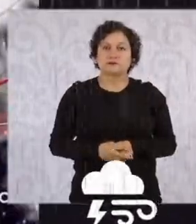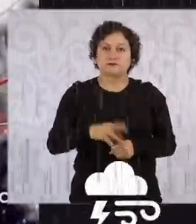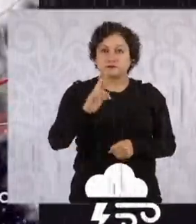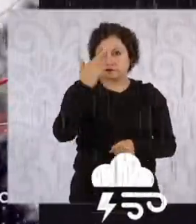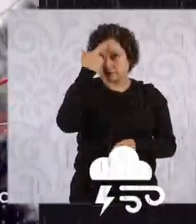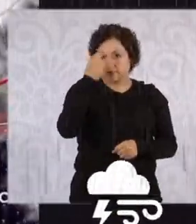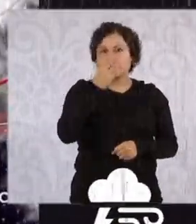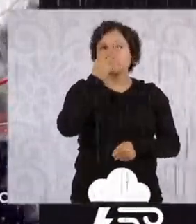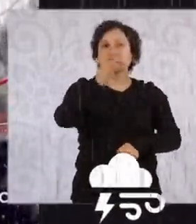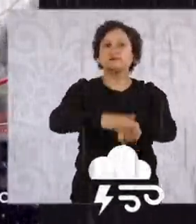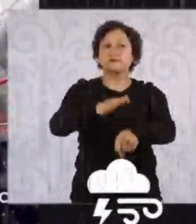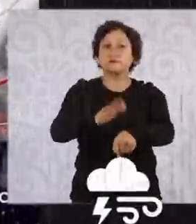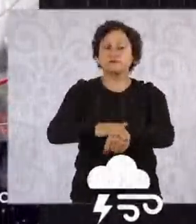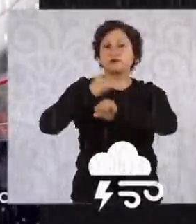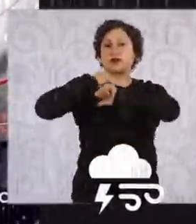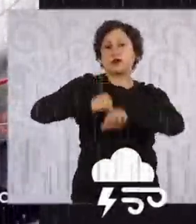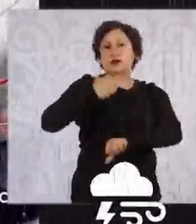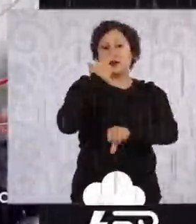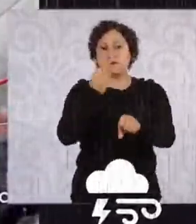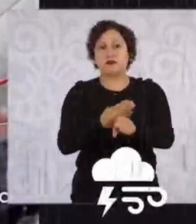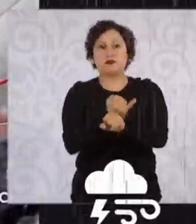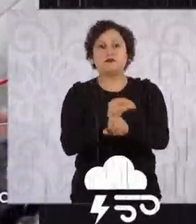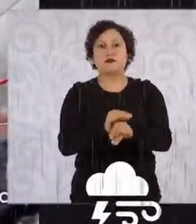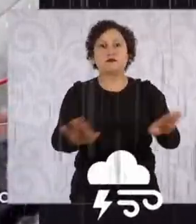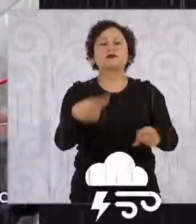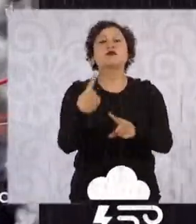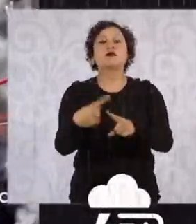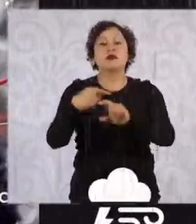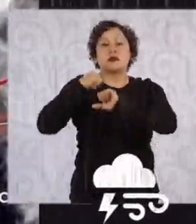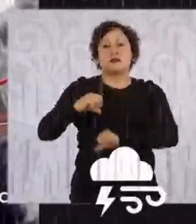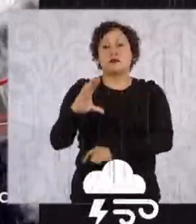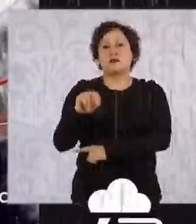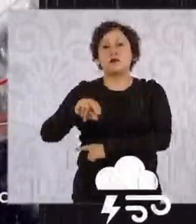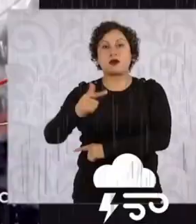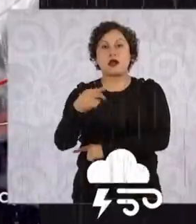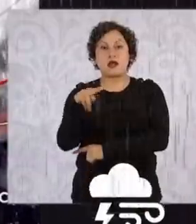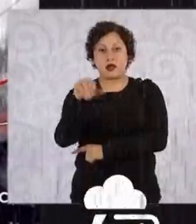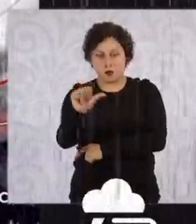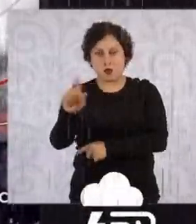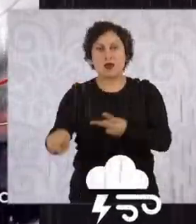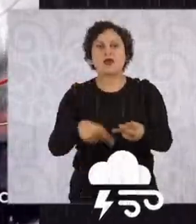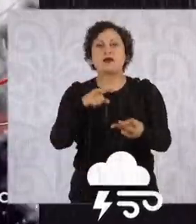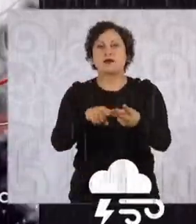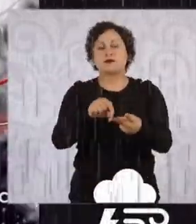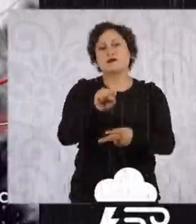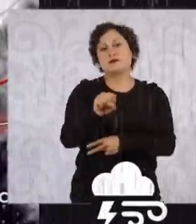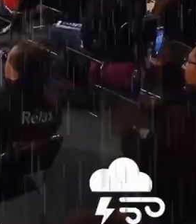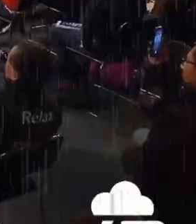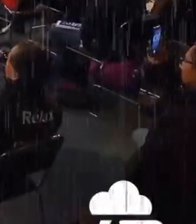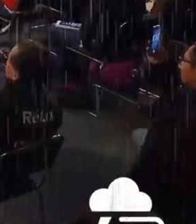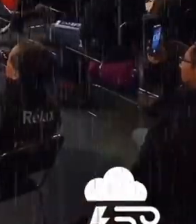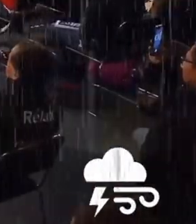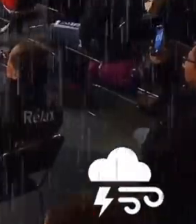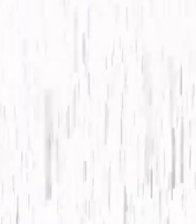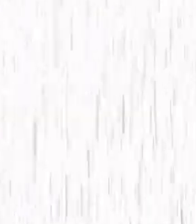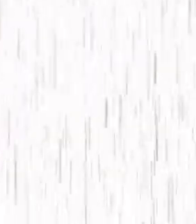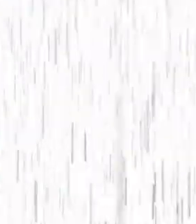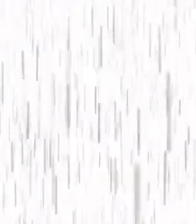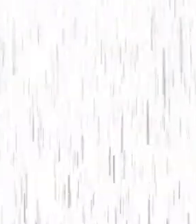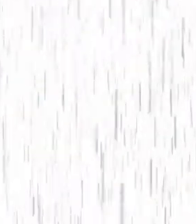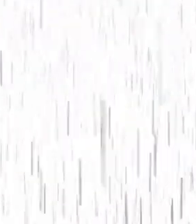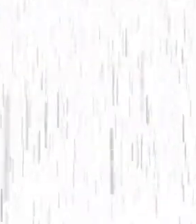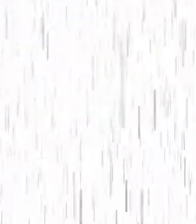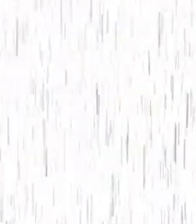quien da toda la información es CONAGUA, el Servicio Meteorológico Nacional, para que puedan